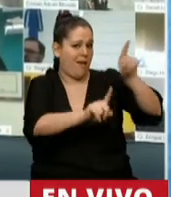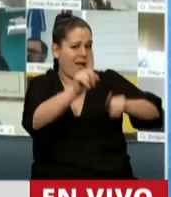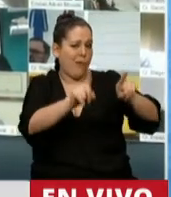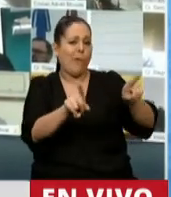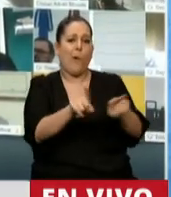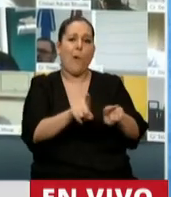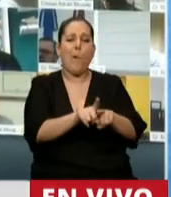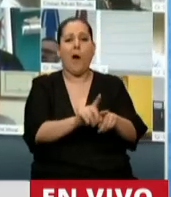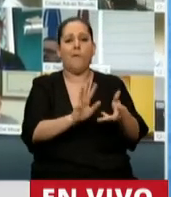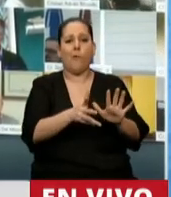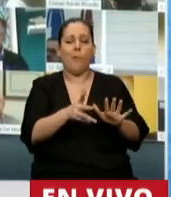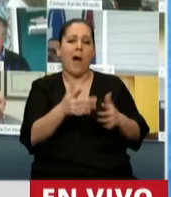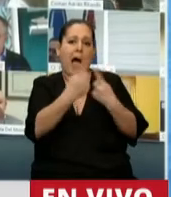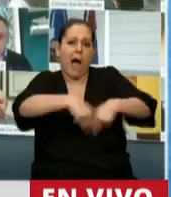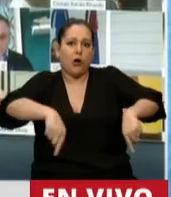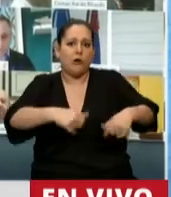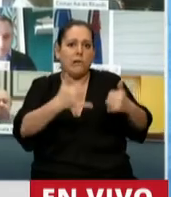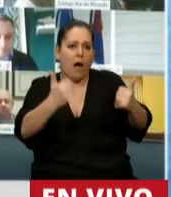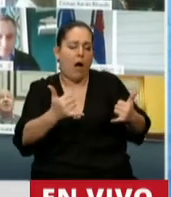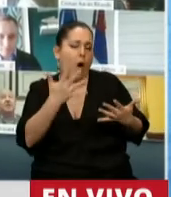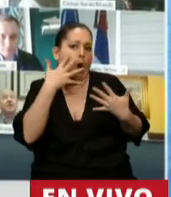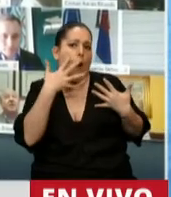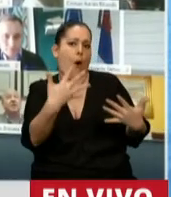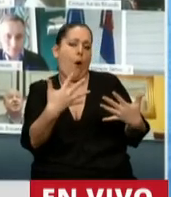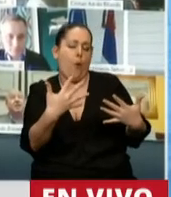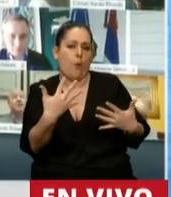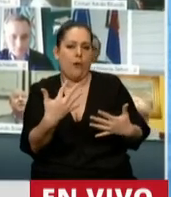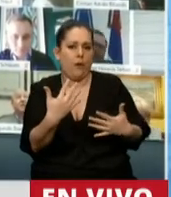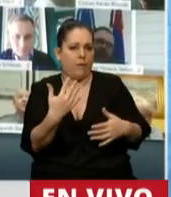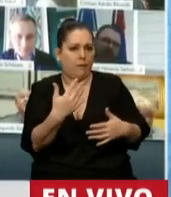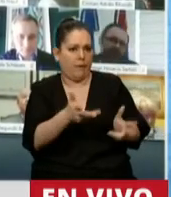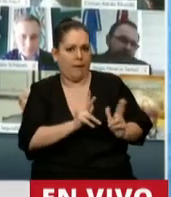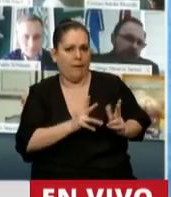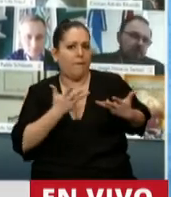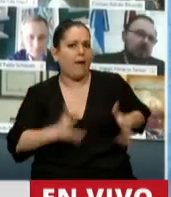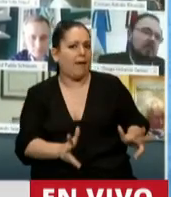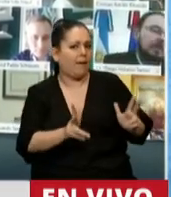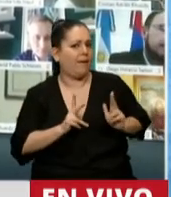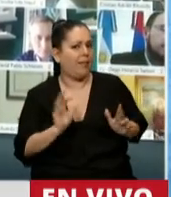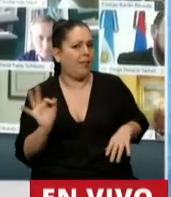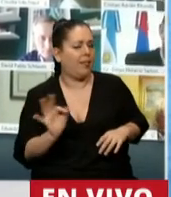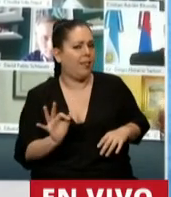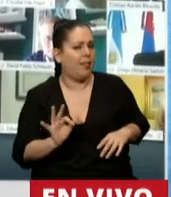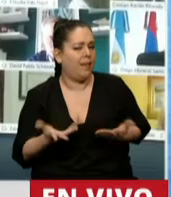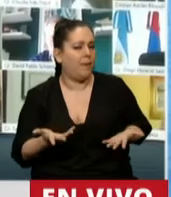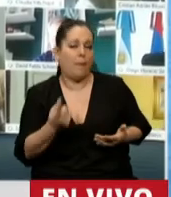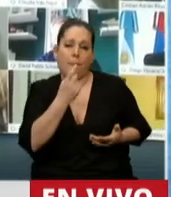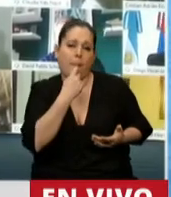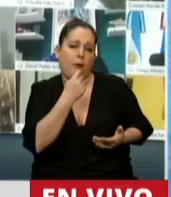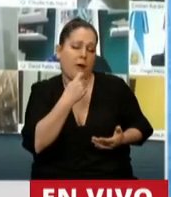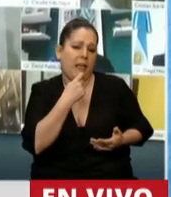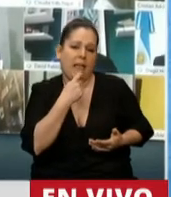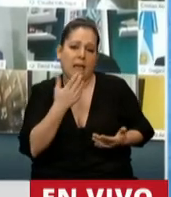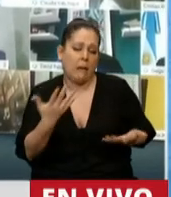tan obvios, obvios para todo el mundo. No encuentro honestidad en ese planteo. ¿Cómo puede ser, señor